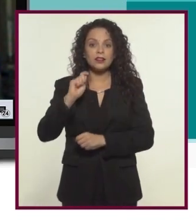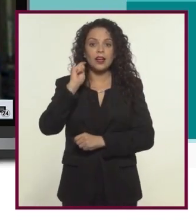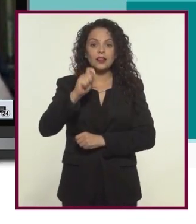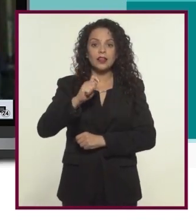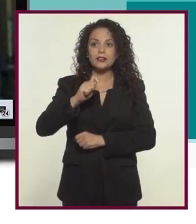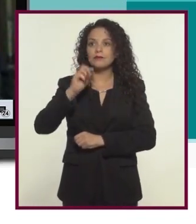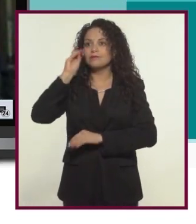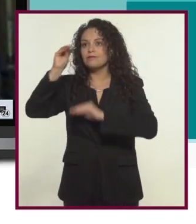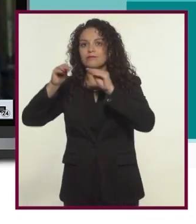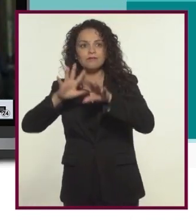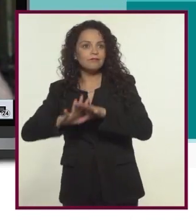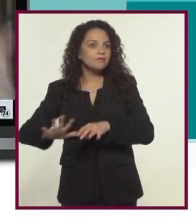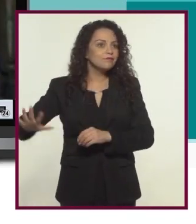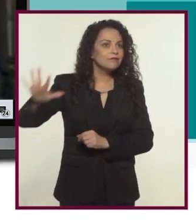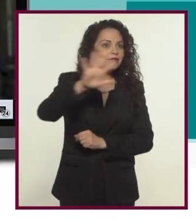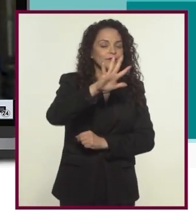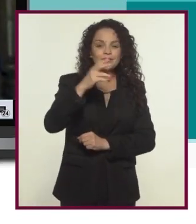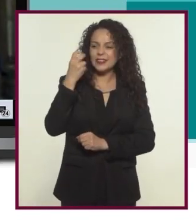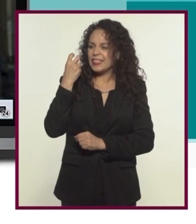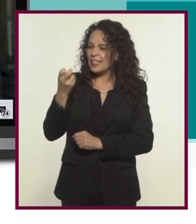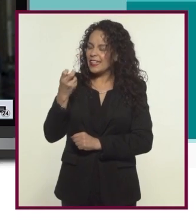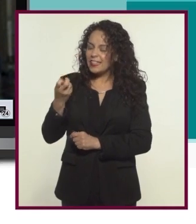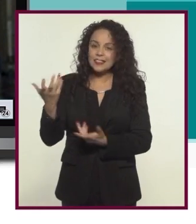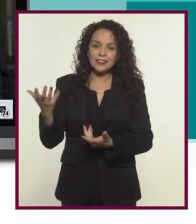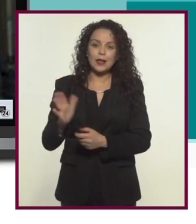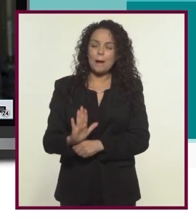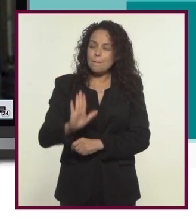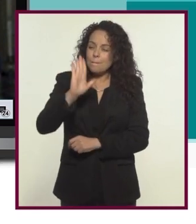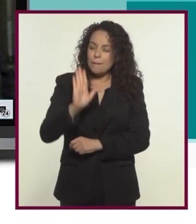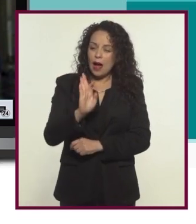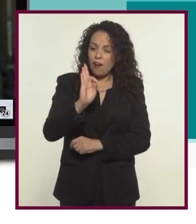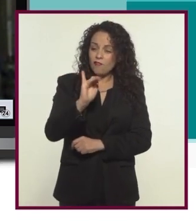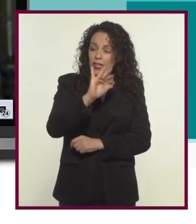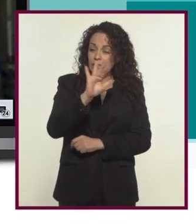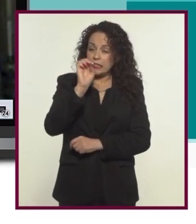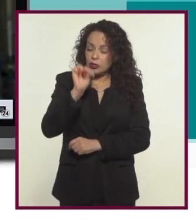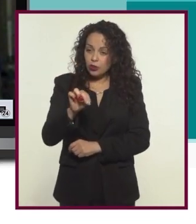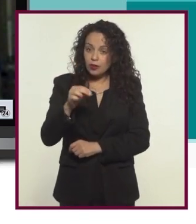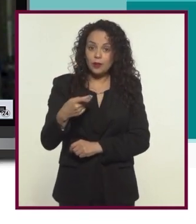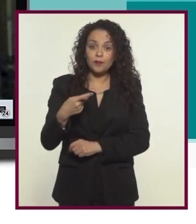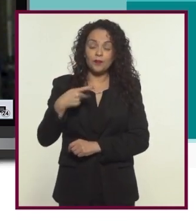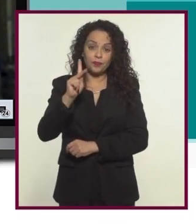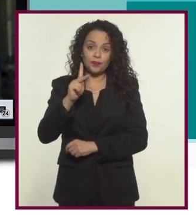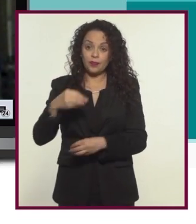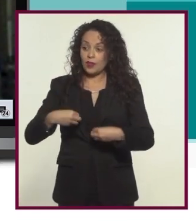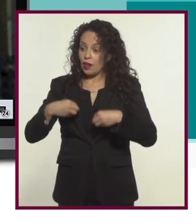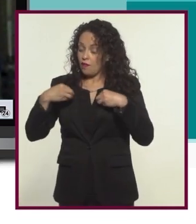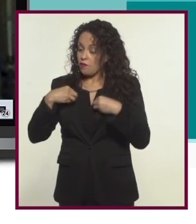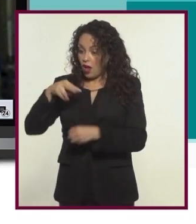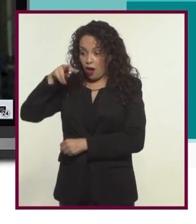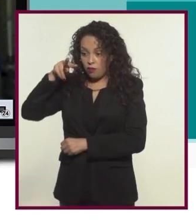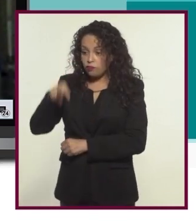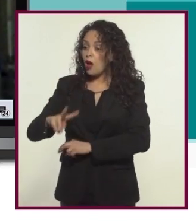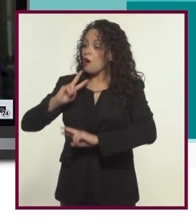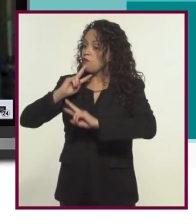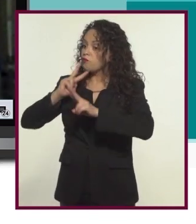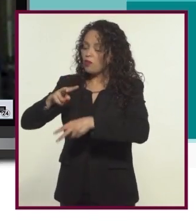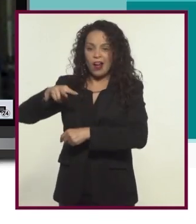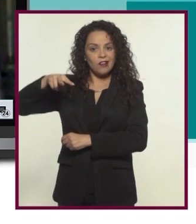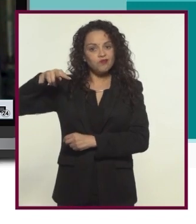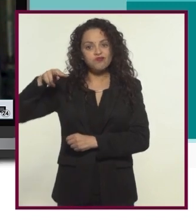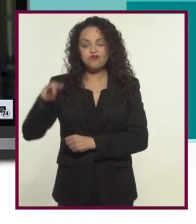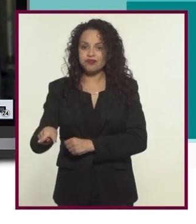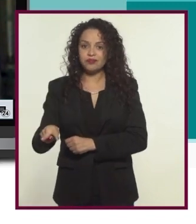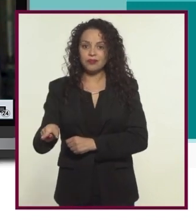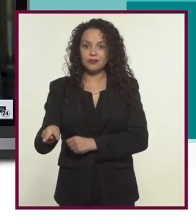haciendo como el escenario entonces es casi una ficción pero son vidas reales son